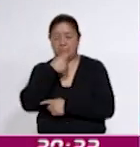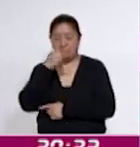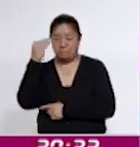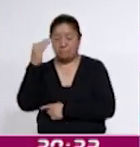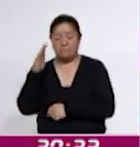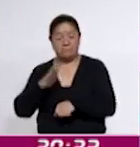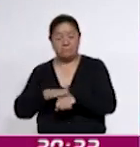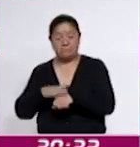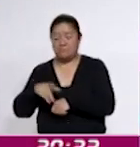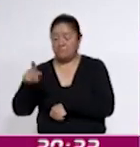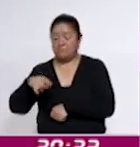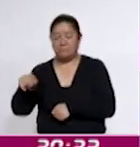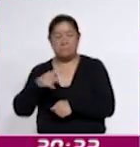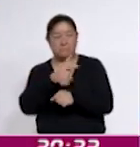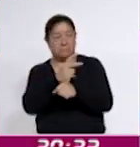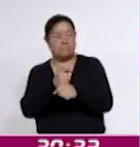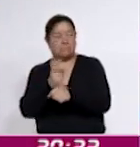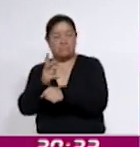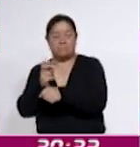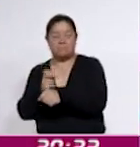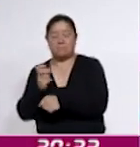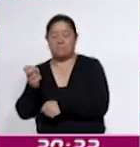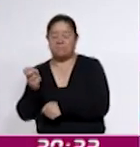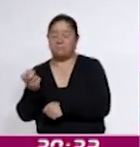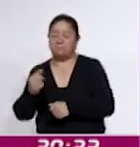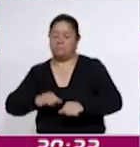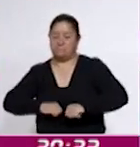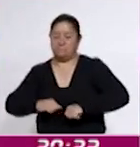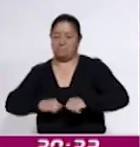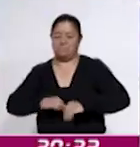a cuidar de la salud a través de la actividad física.